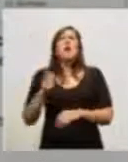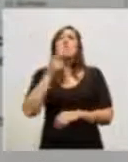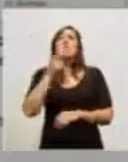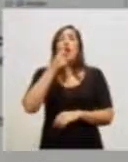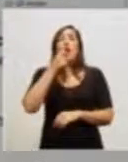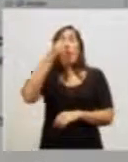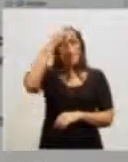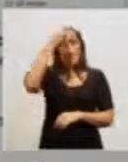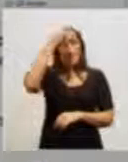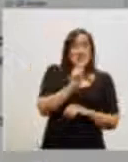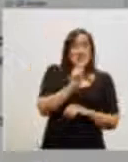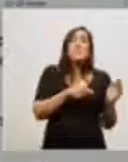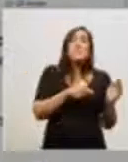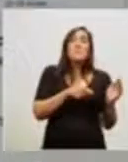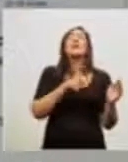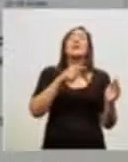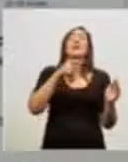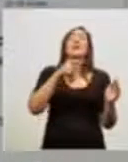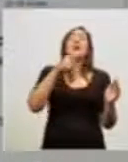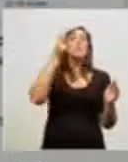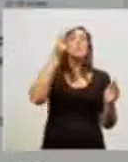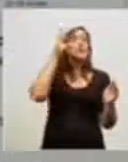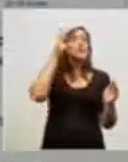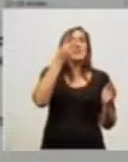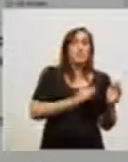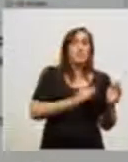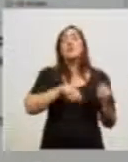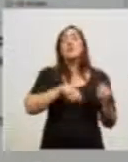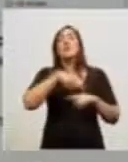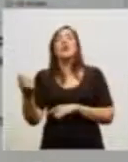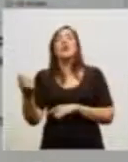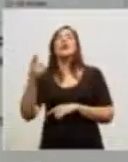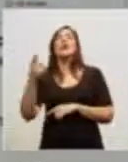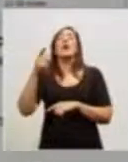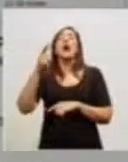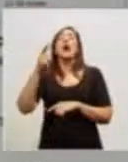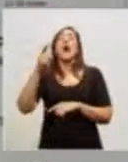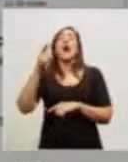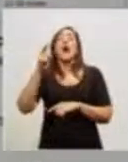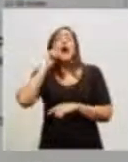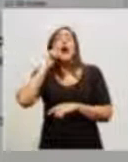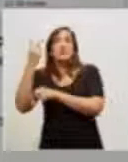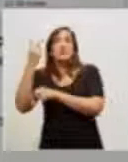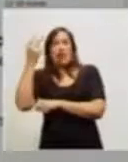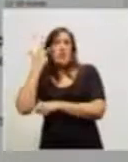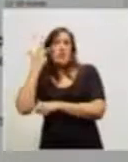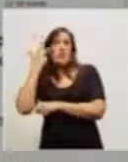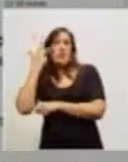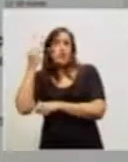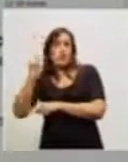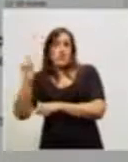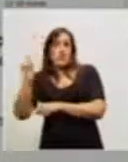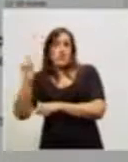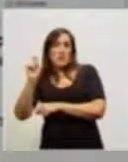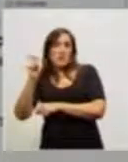28% y de 12 a 24 meses hasta el 30,3%. La vacuna que se